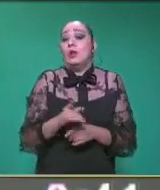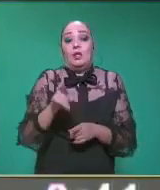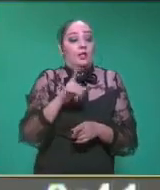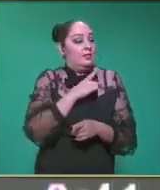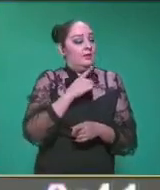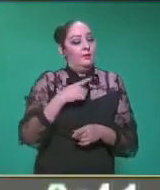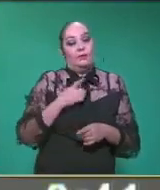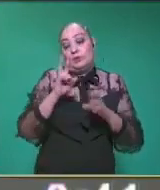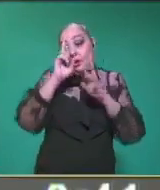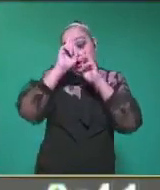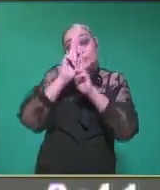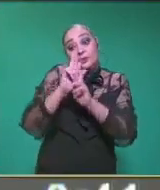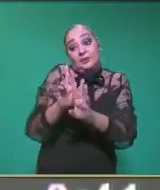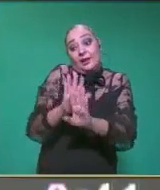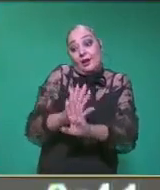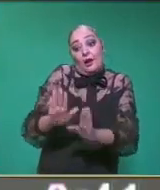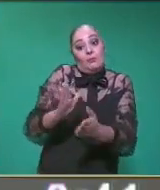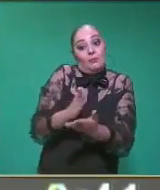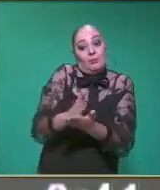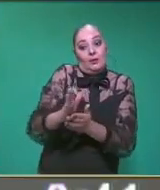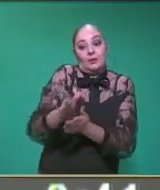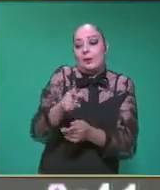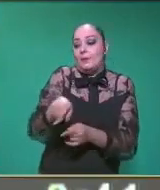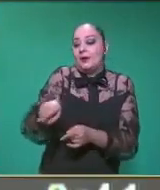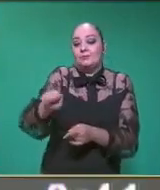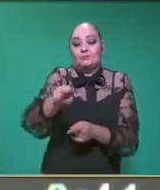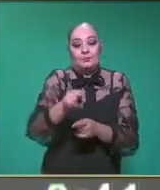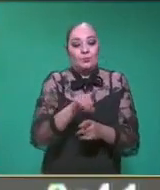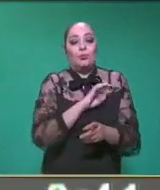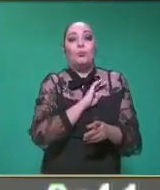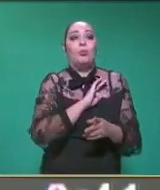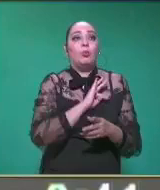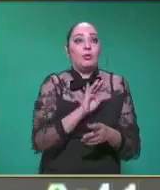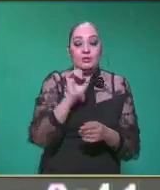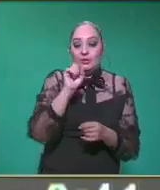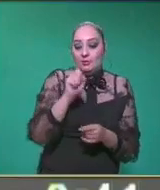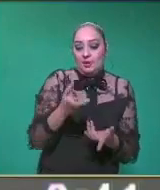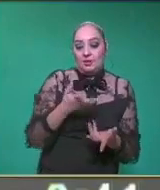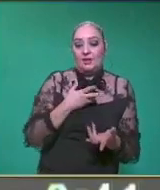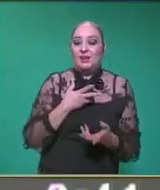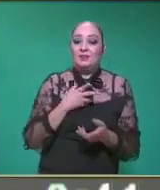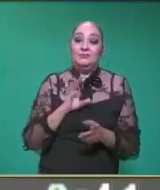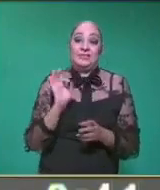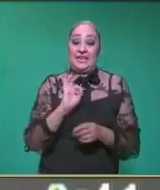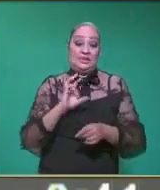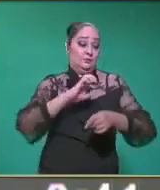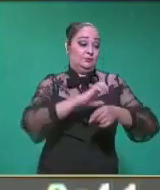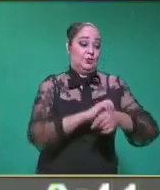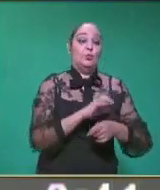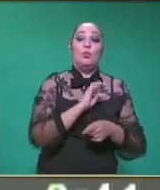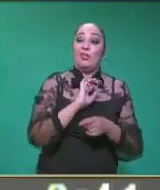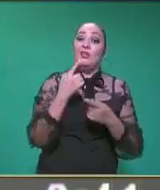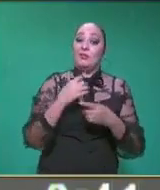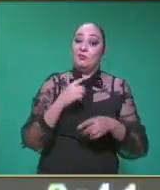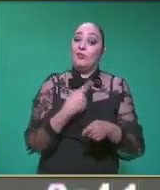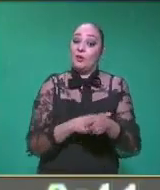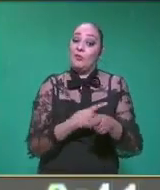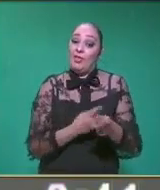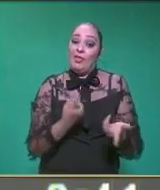naturaleza, además de que ellos nos pueden pasar algunas enfermedades que son de importancia,